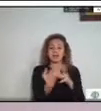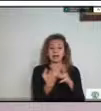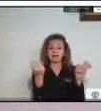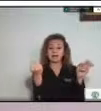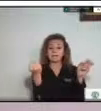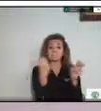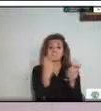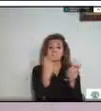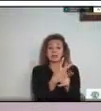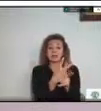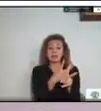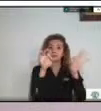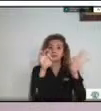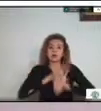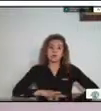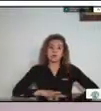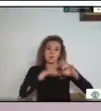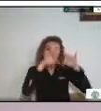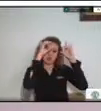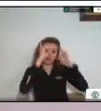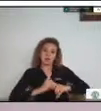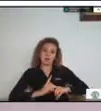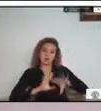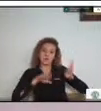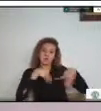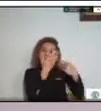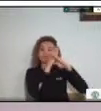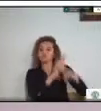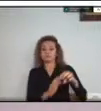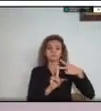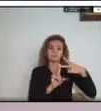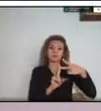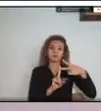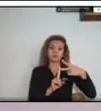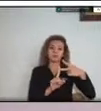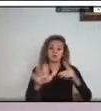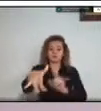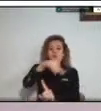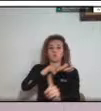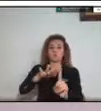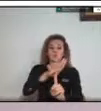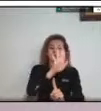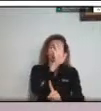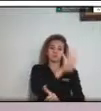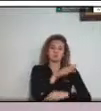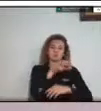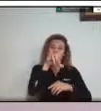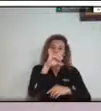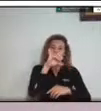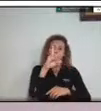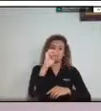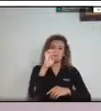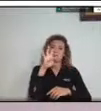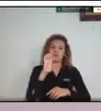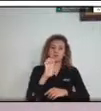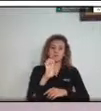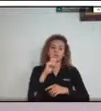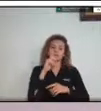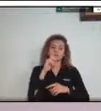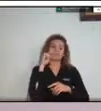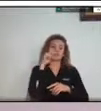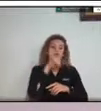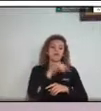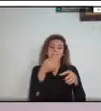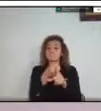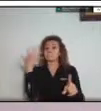manejo de desastres en el contexto territorial del Piedemonte Llanero, que impactan al sector público, privado y comunitario en la